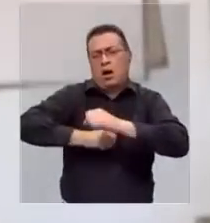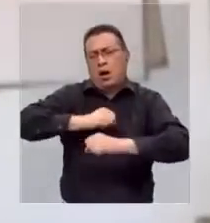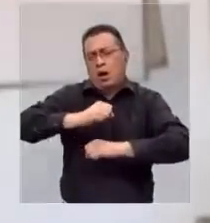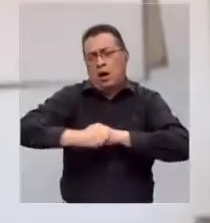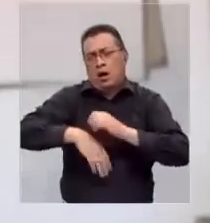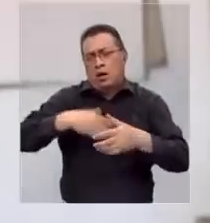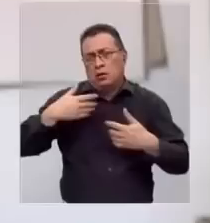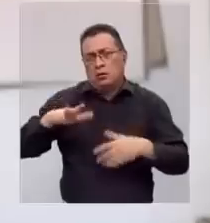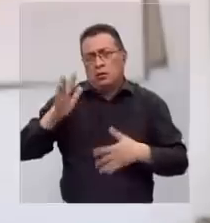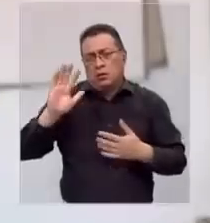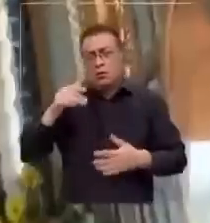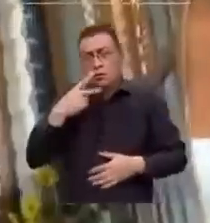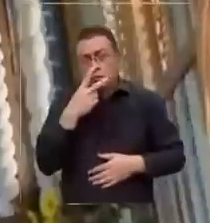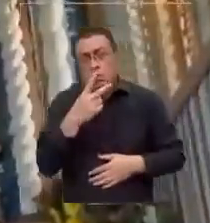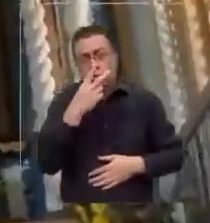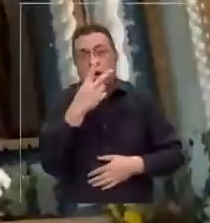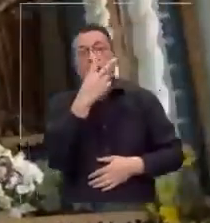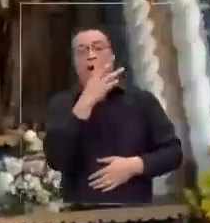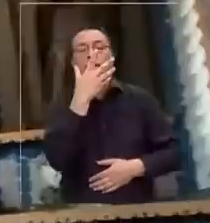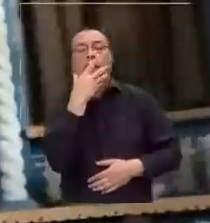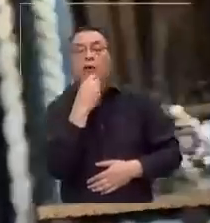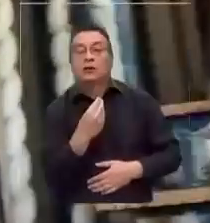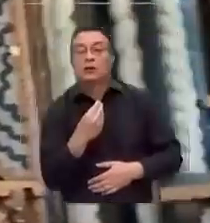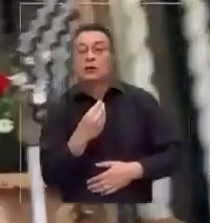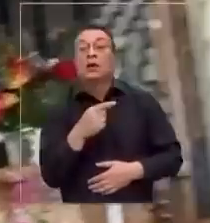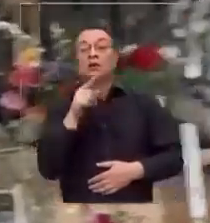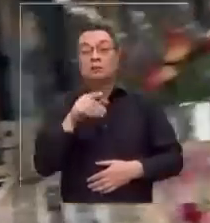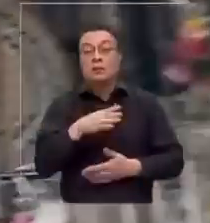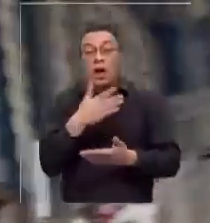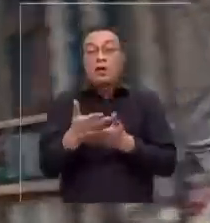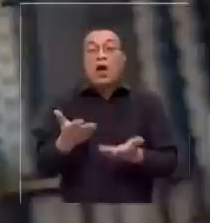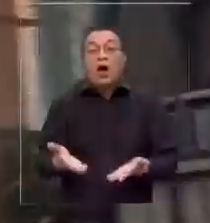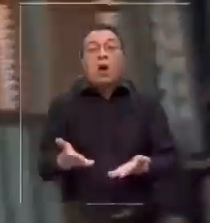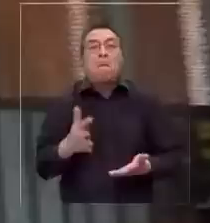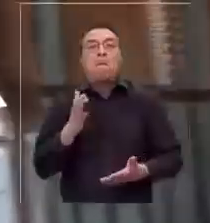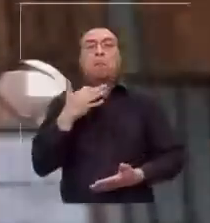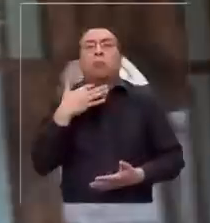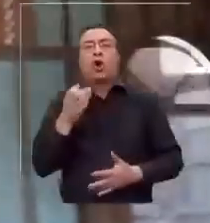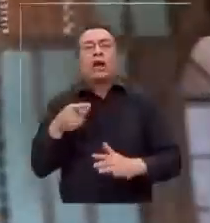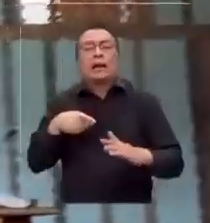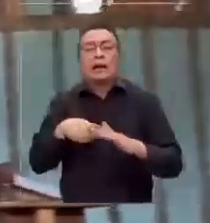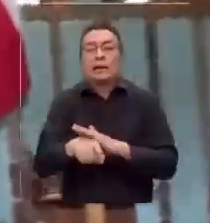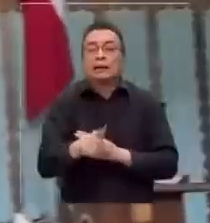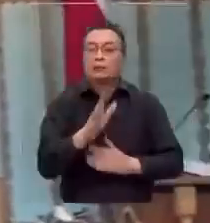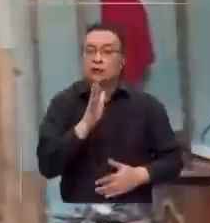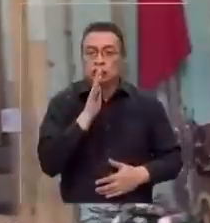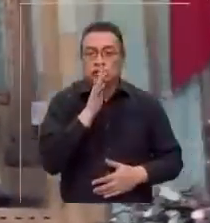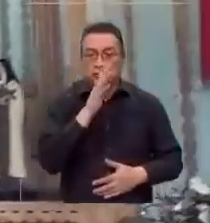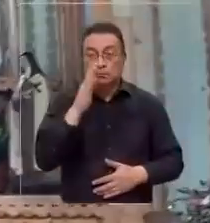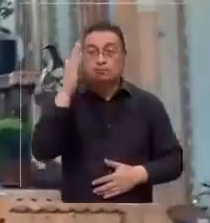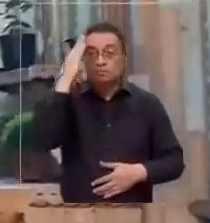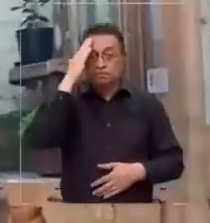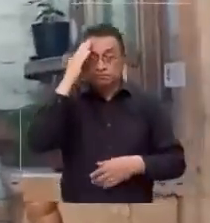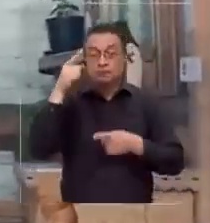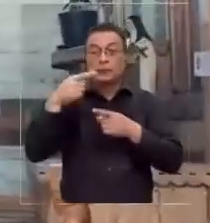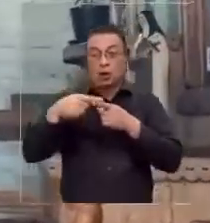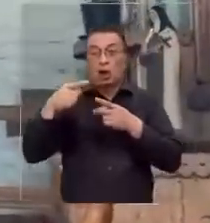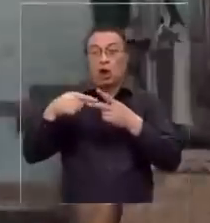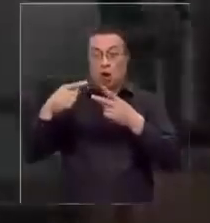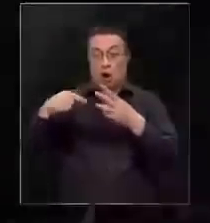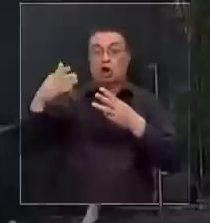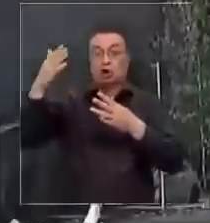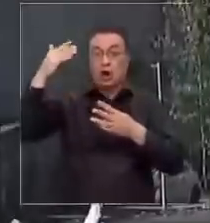un par de estímulos, por lo menos. Hasta ahora se desconoce la intención del ataque, lo que nos hace recordar otros que han sufrido